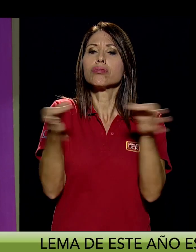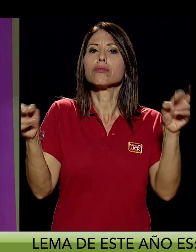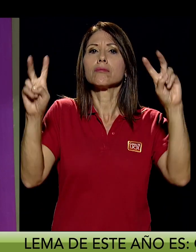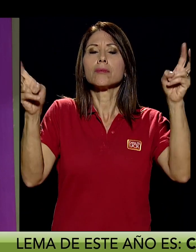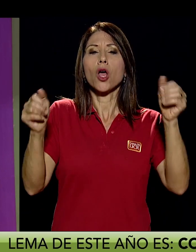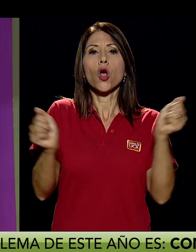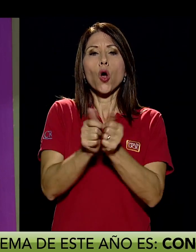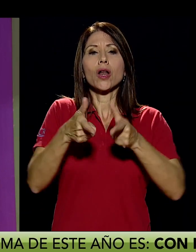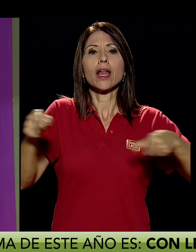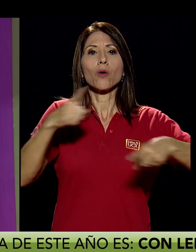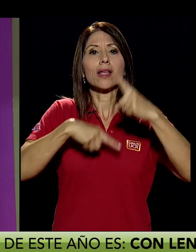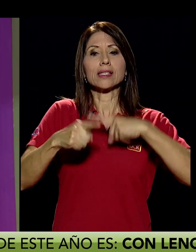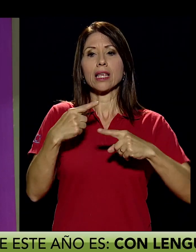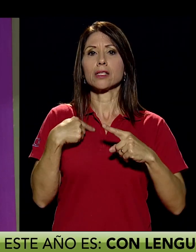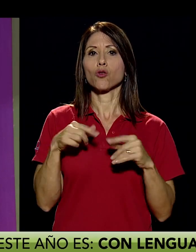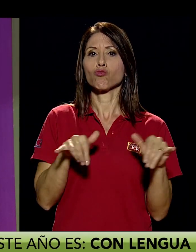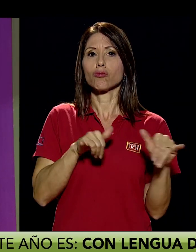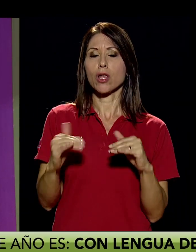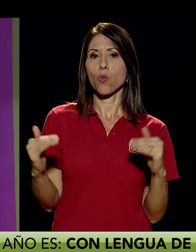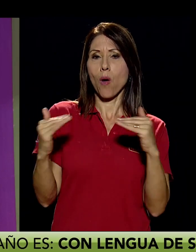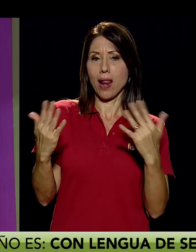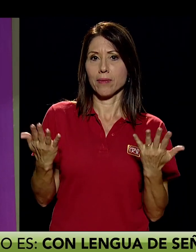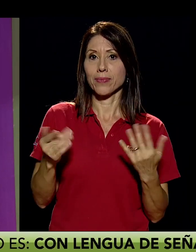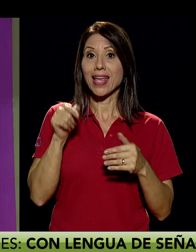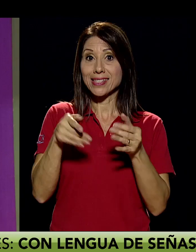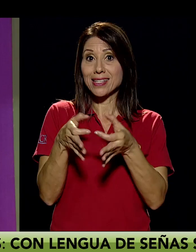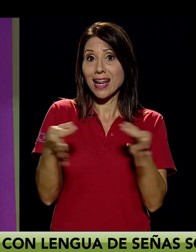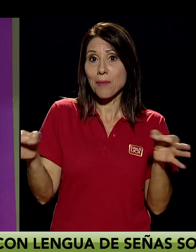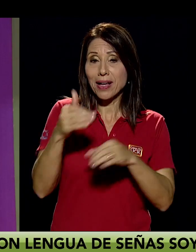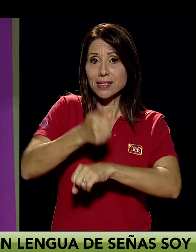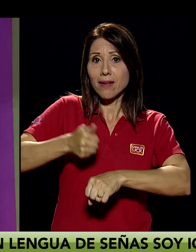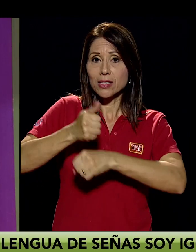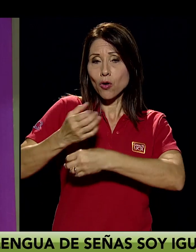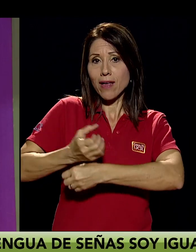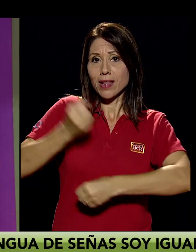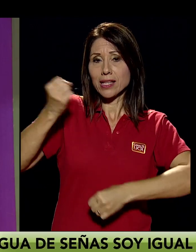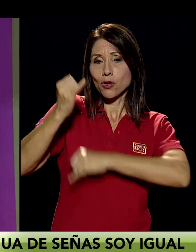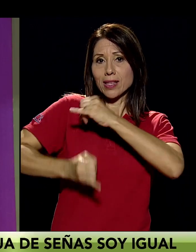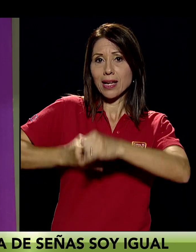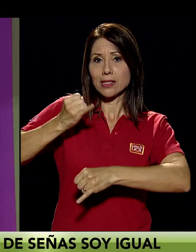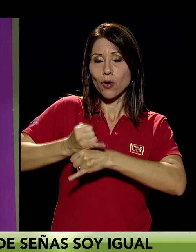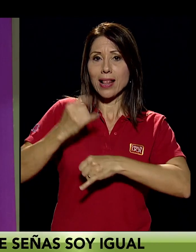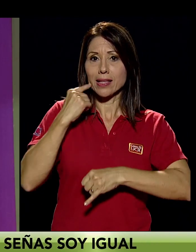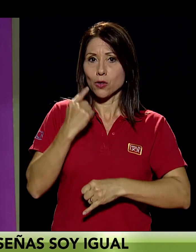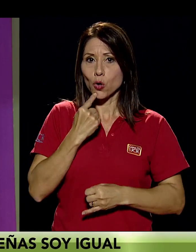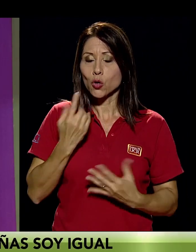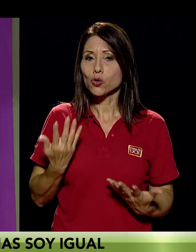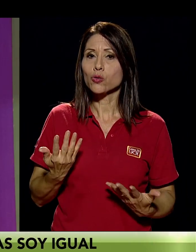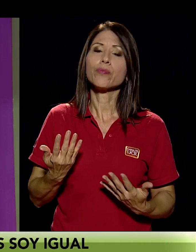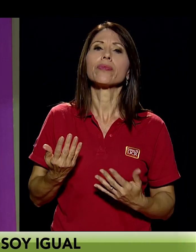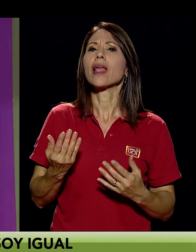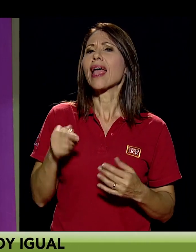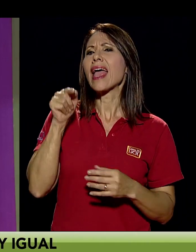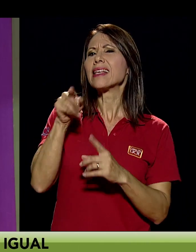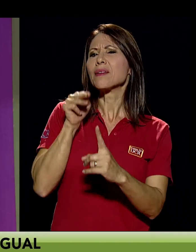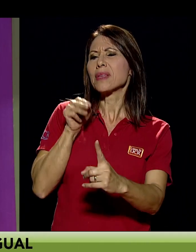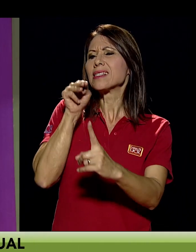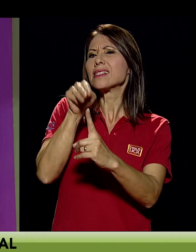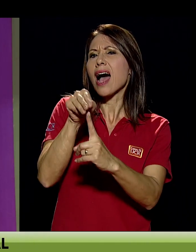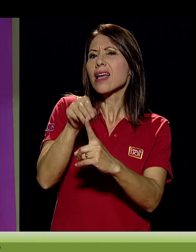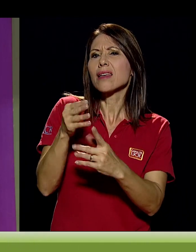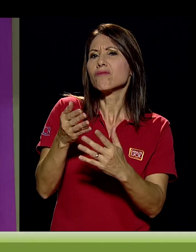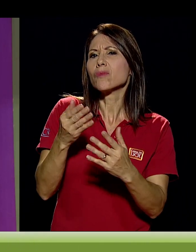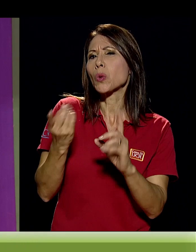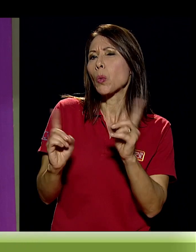lema es, con lengua de señas soy igual, ¿verdad? Ese es el lema que estableció la Federación Internacional de Sordos. ¿Cuál es ese